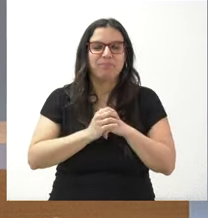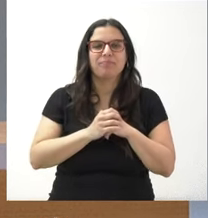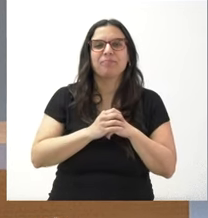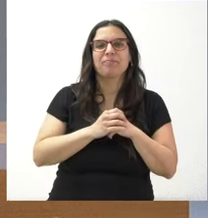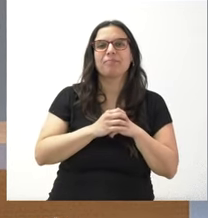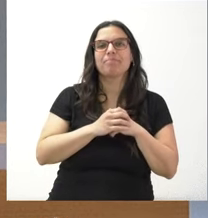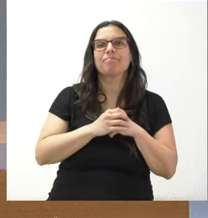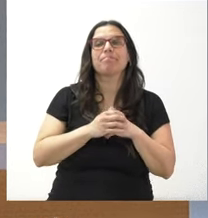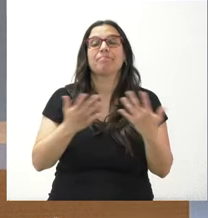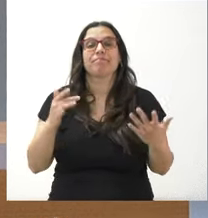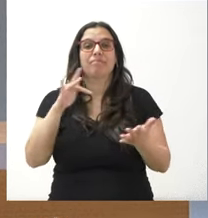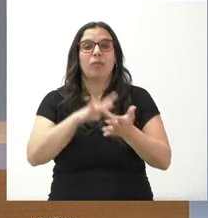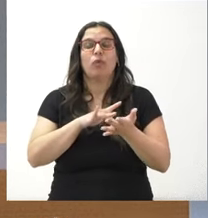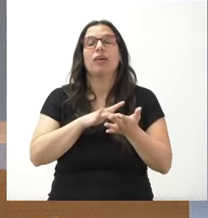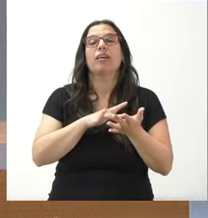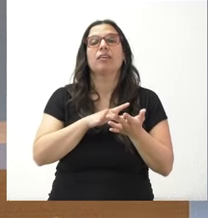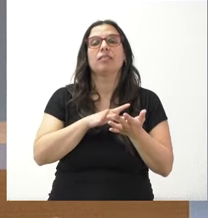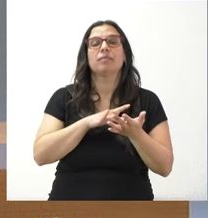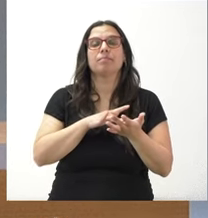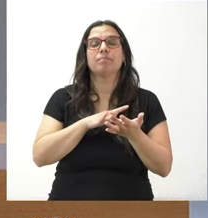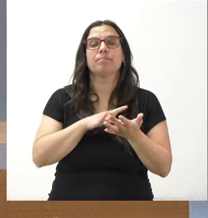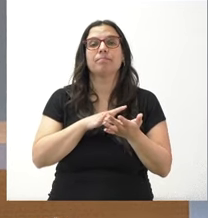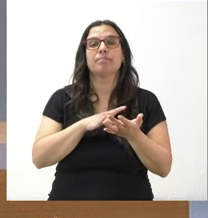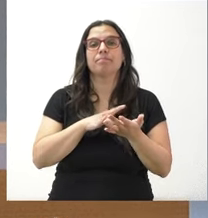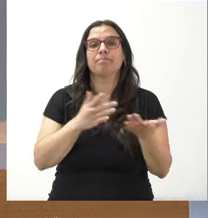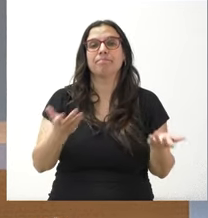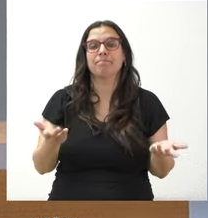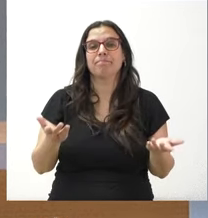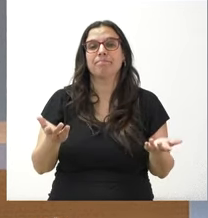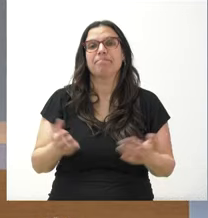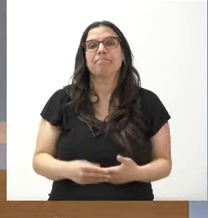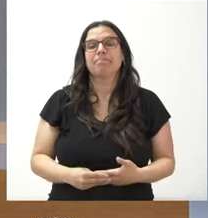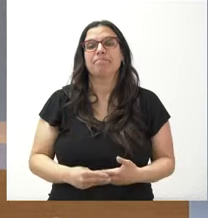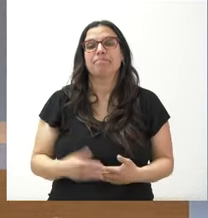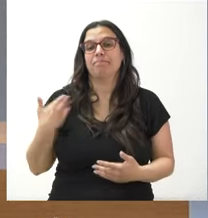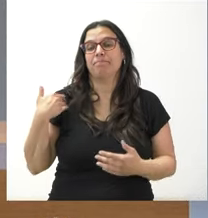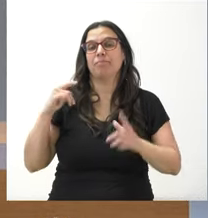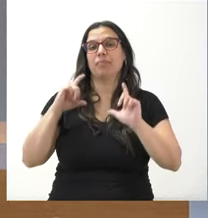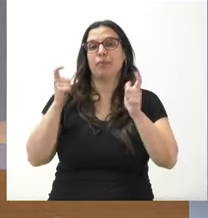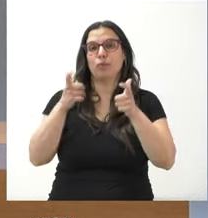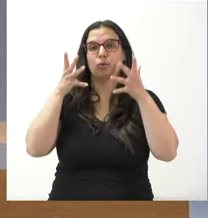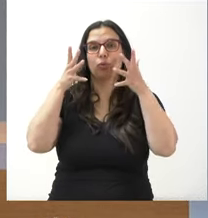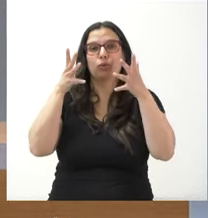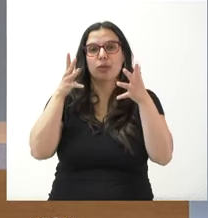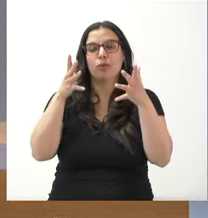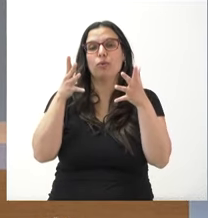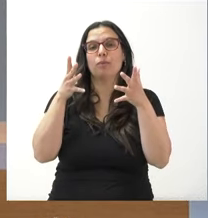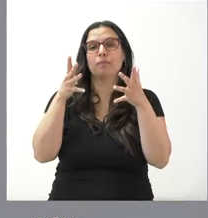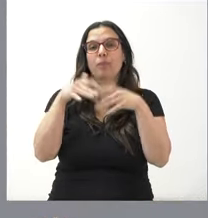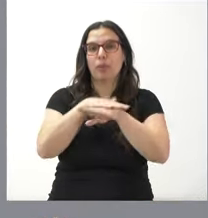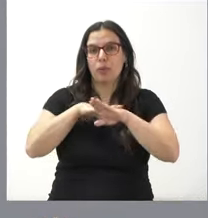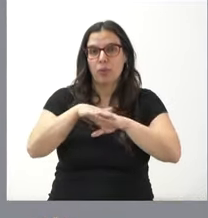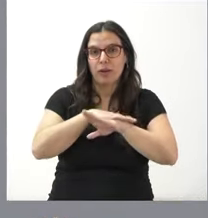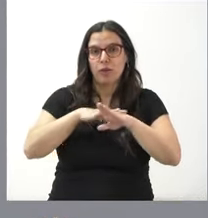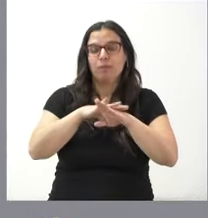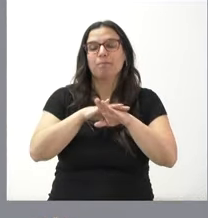Esta mañana, en donde hemos tenido la reunión del Consejo de Gobierno,